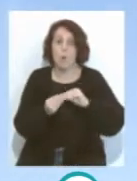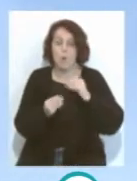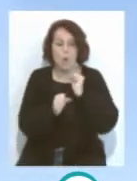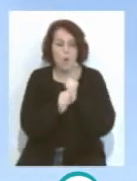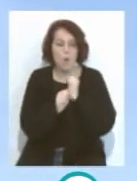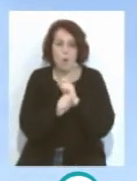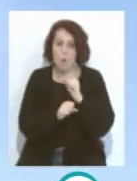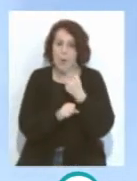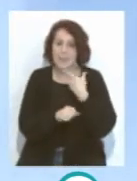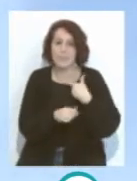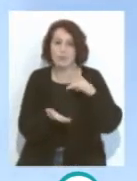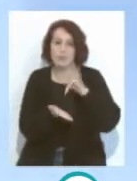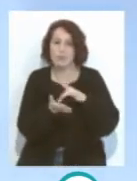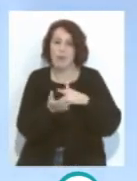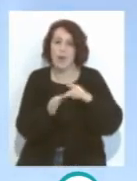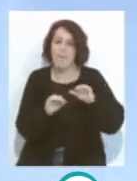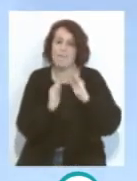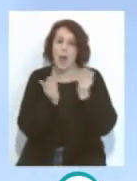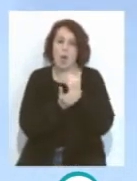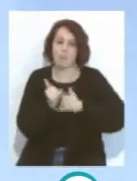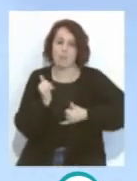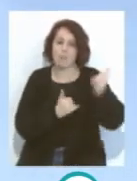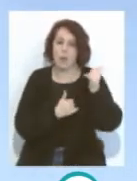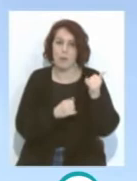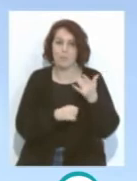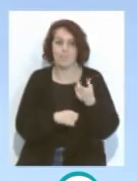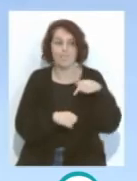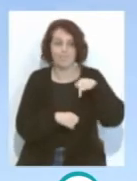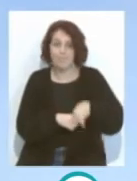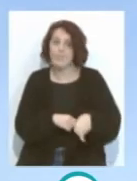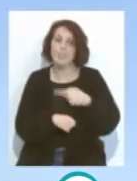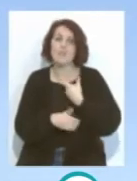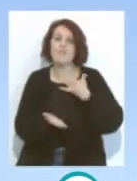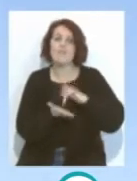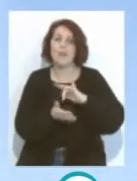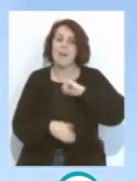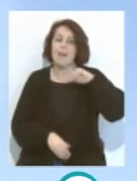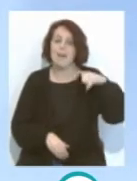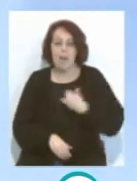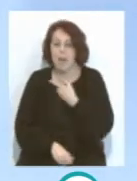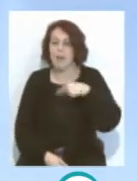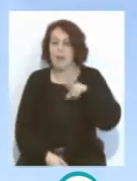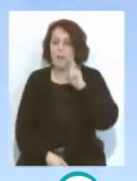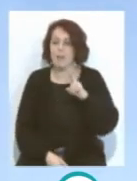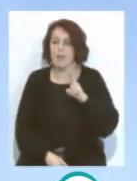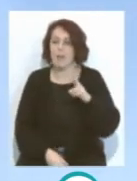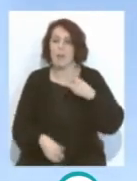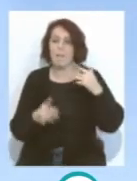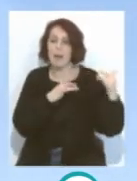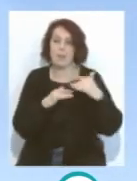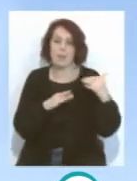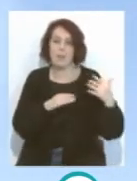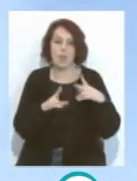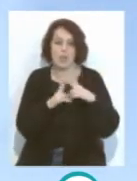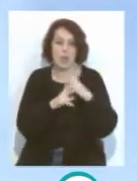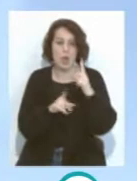trabaja en el golpeo del balón, y muchas veces ese músculo cuando está fatigado, aquí lo estamos viendo antes de comenzar el partido ante